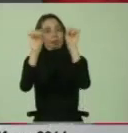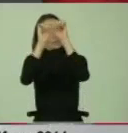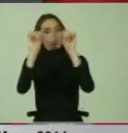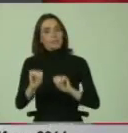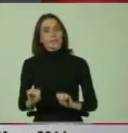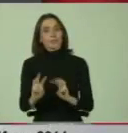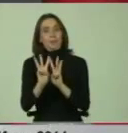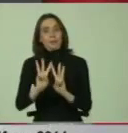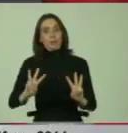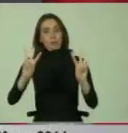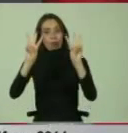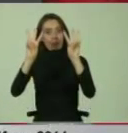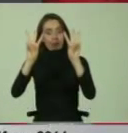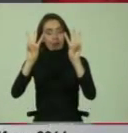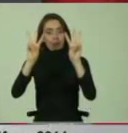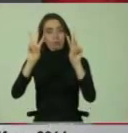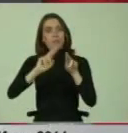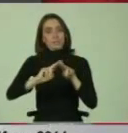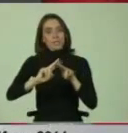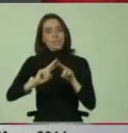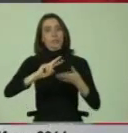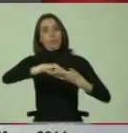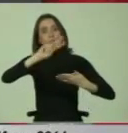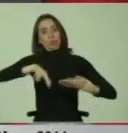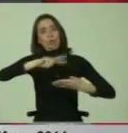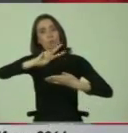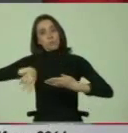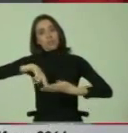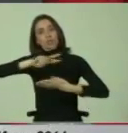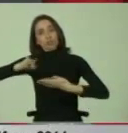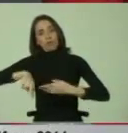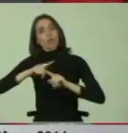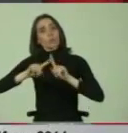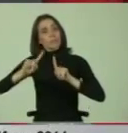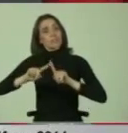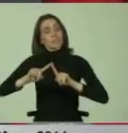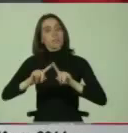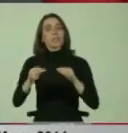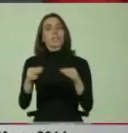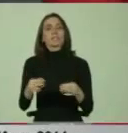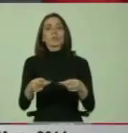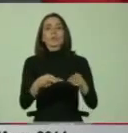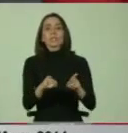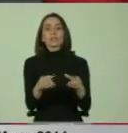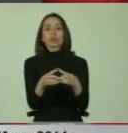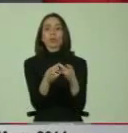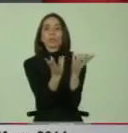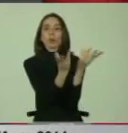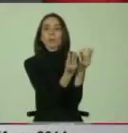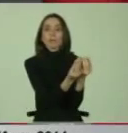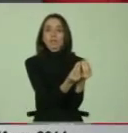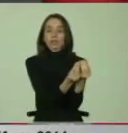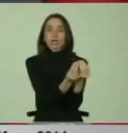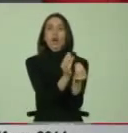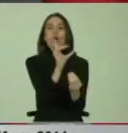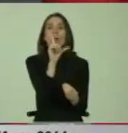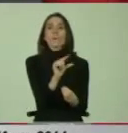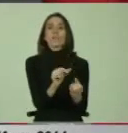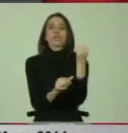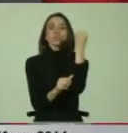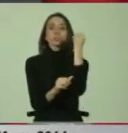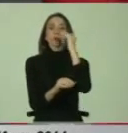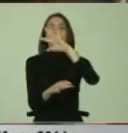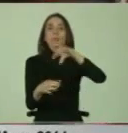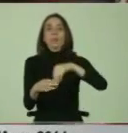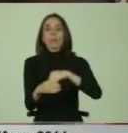Naciones Unidas ha desarrollado diferentes convenciones para asegurar los derechos de aquellos grupos minoritarios o con menor poder dentro de